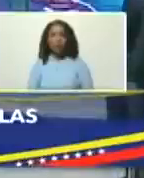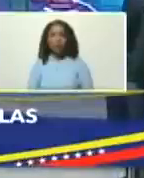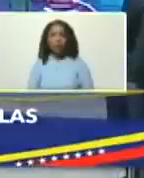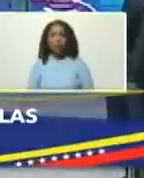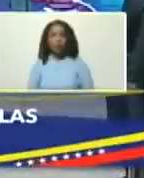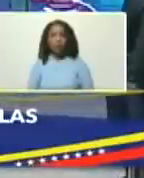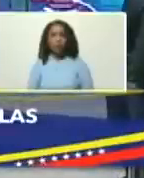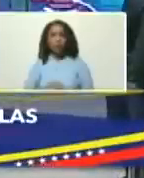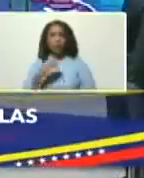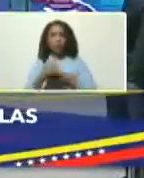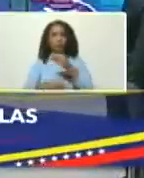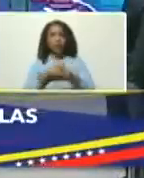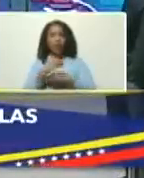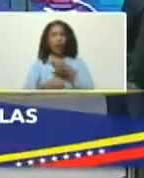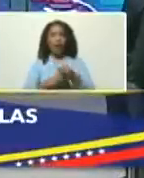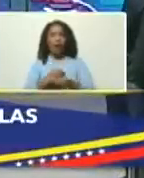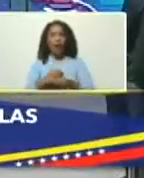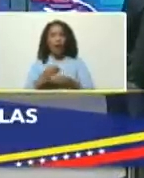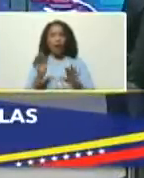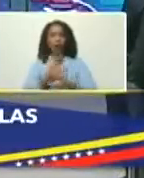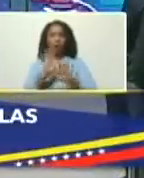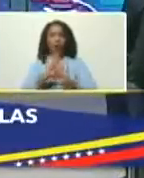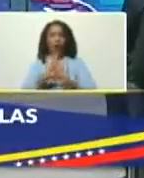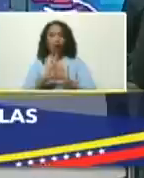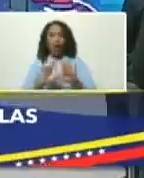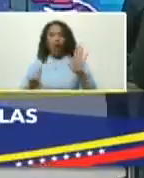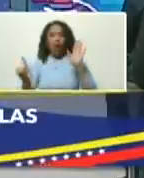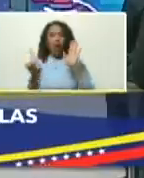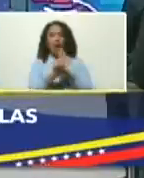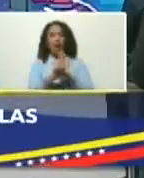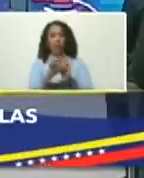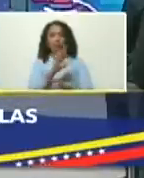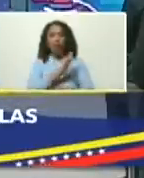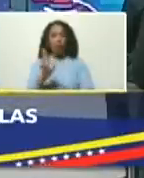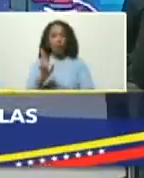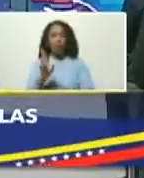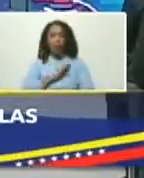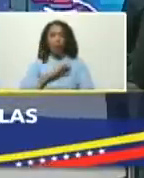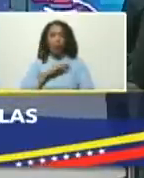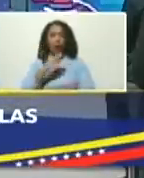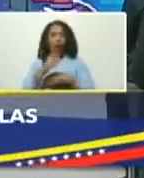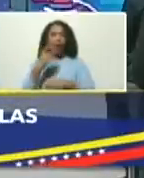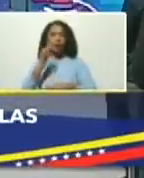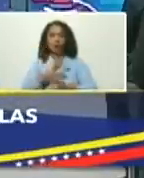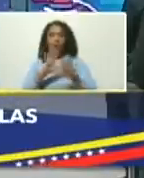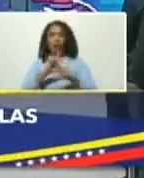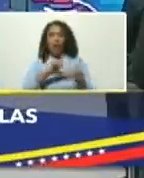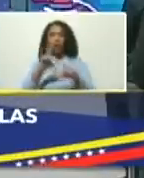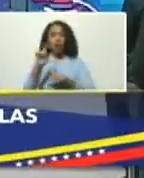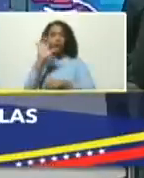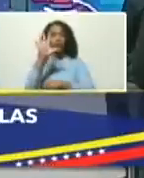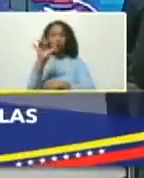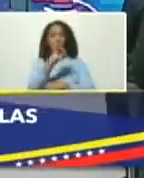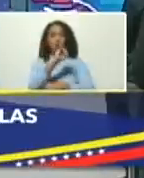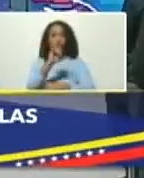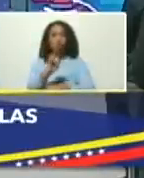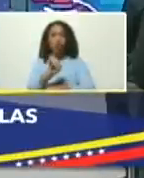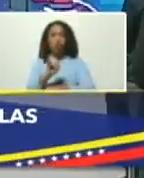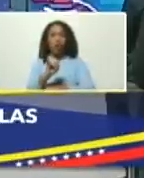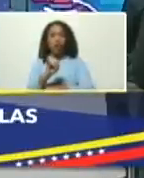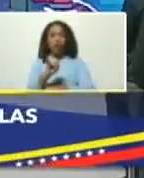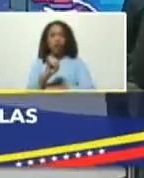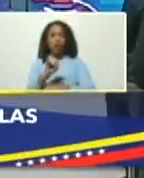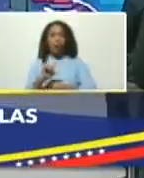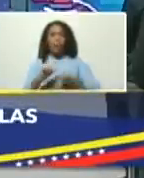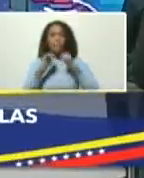sea como es ya ley de la república hemos decretado cinco zonas de